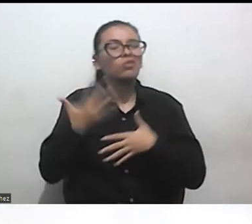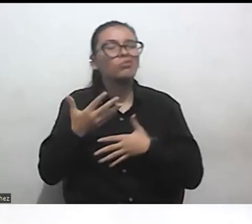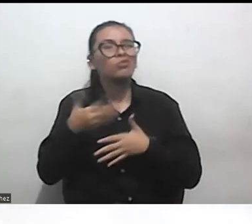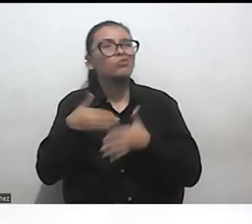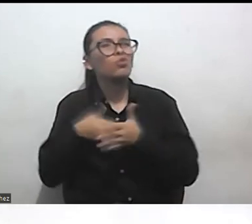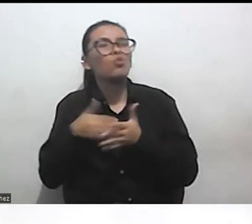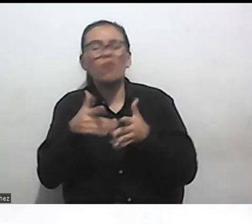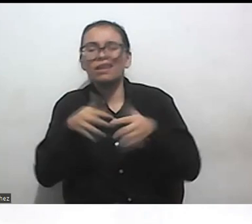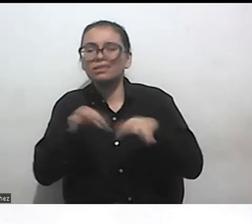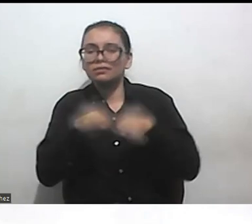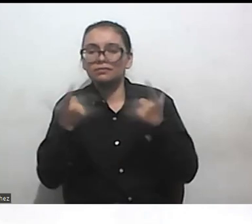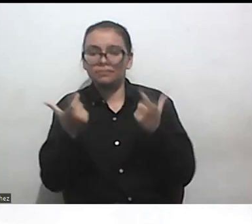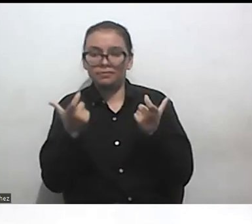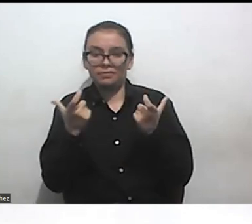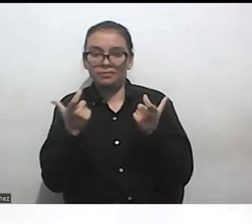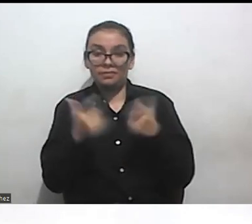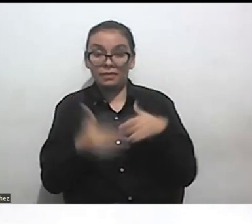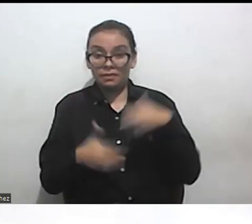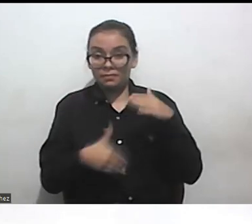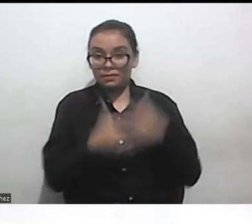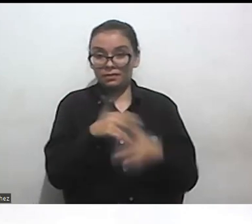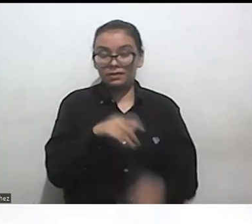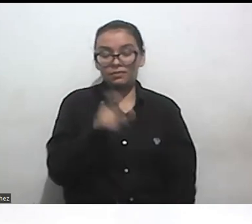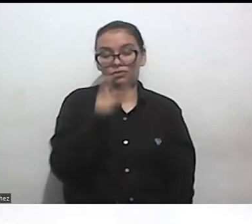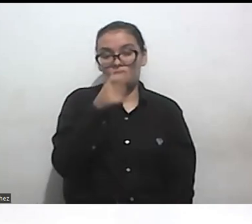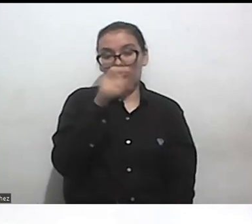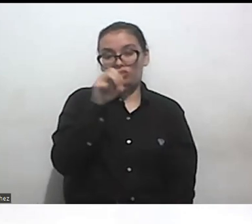empezamos con la profe Andrea Gómez